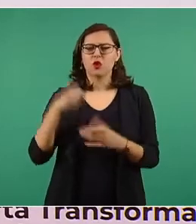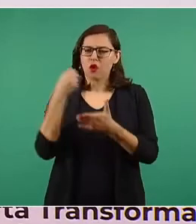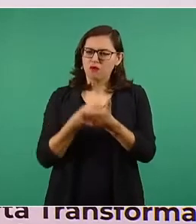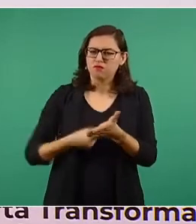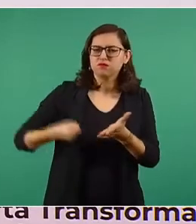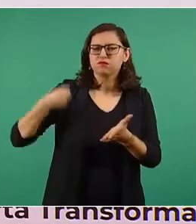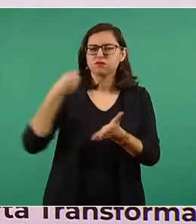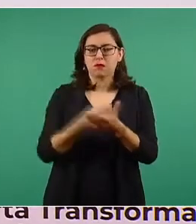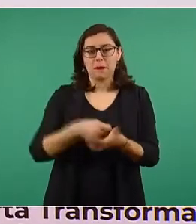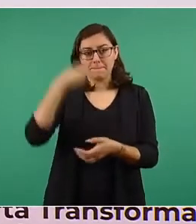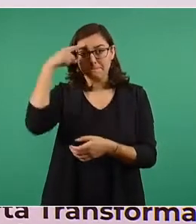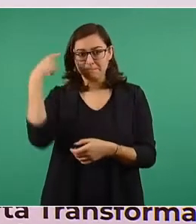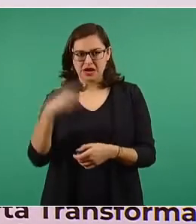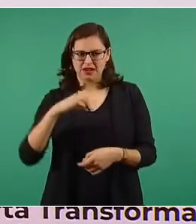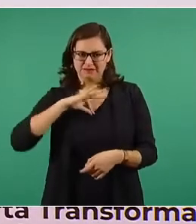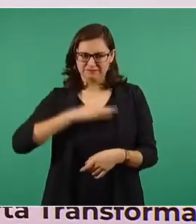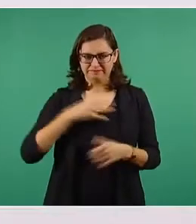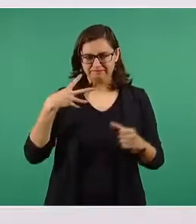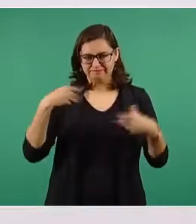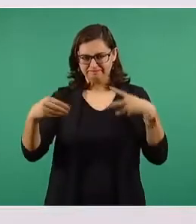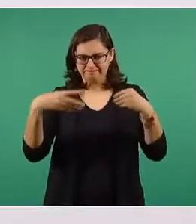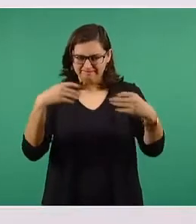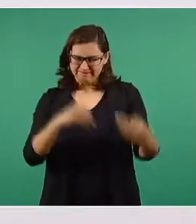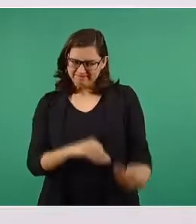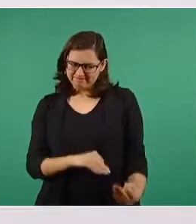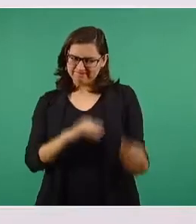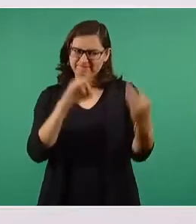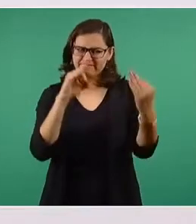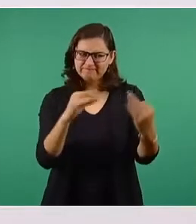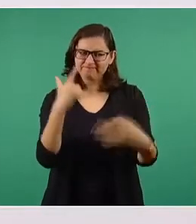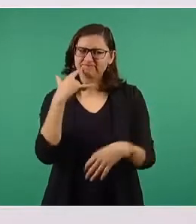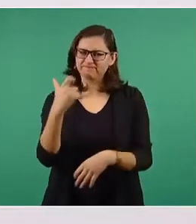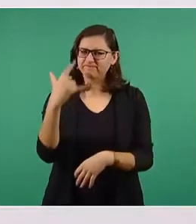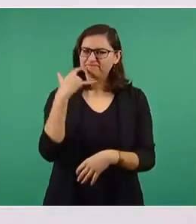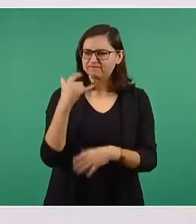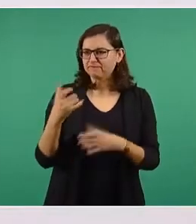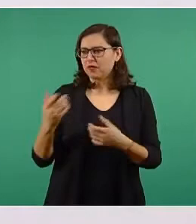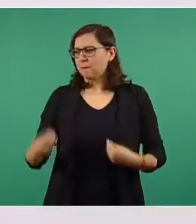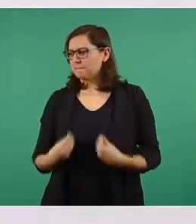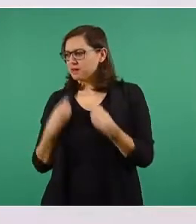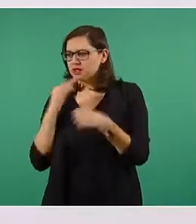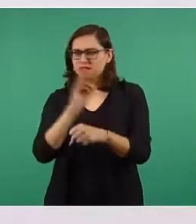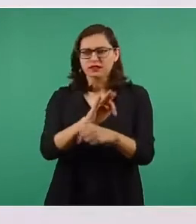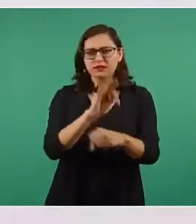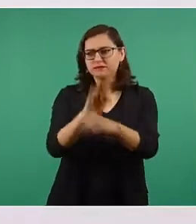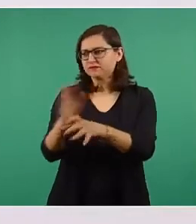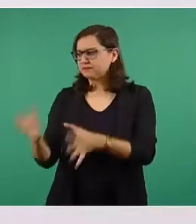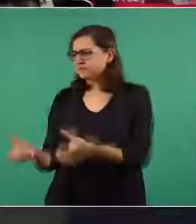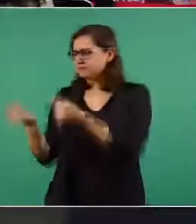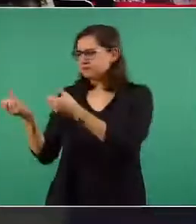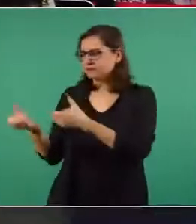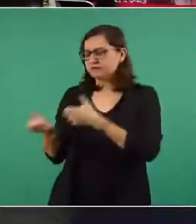público y notorio que informamos y respondimos a tiempo,